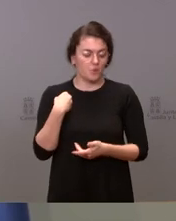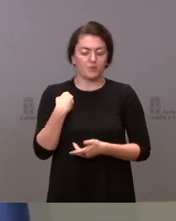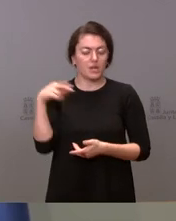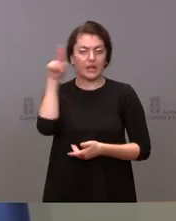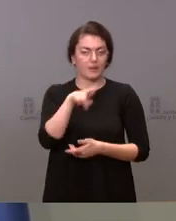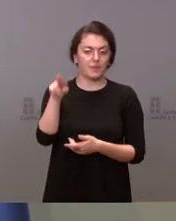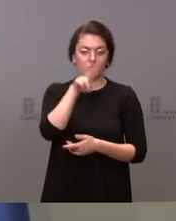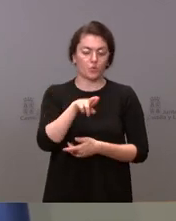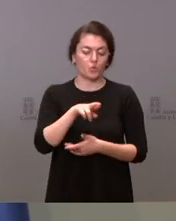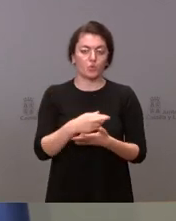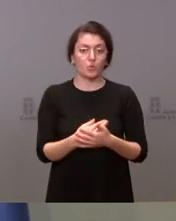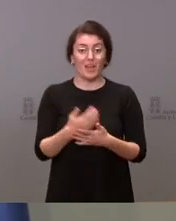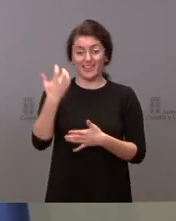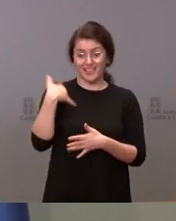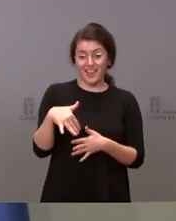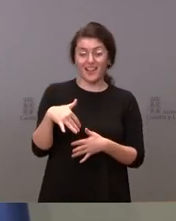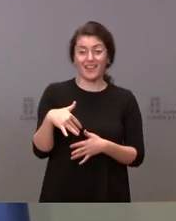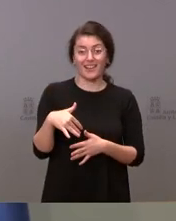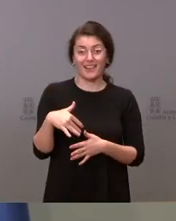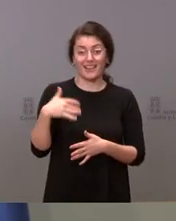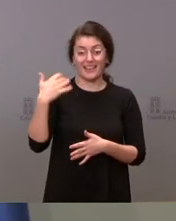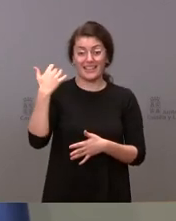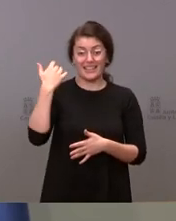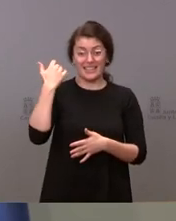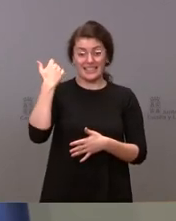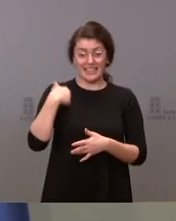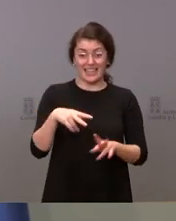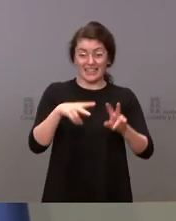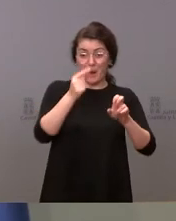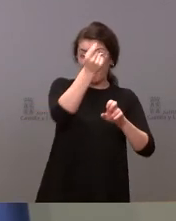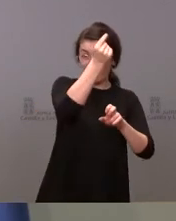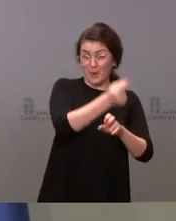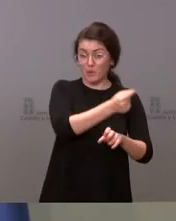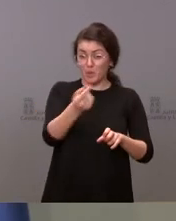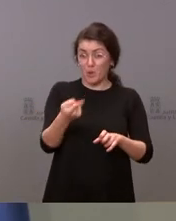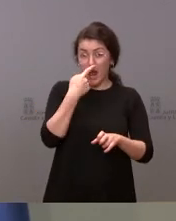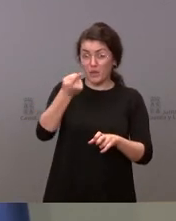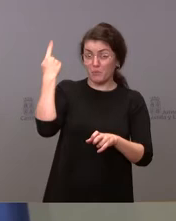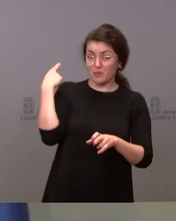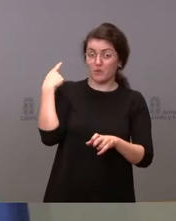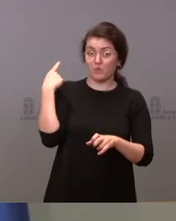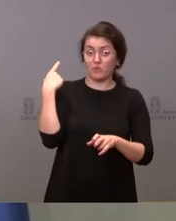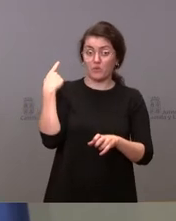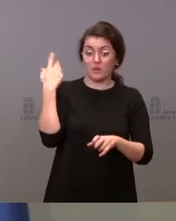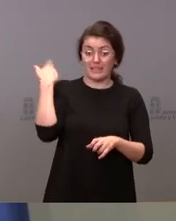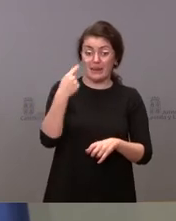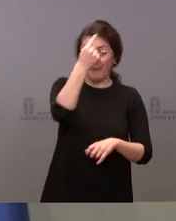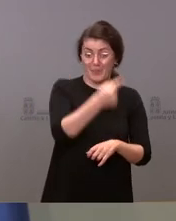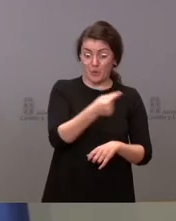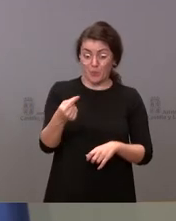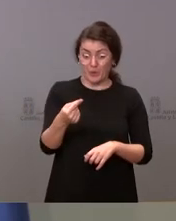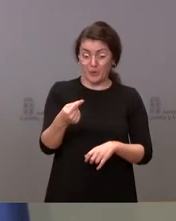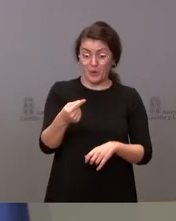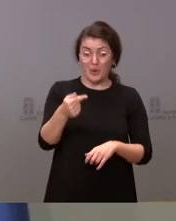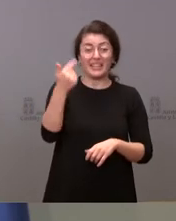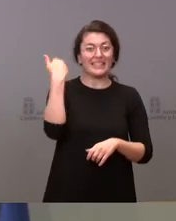ya se presupuestó el año anterior en unos presupuestos que tenían el voto de por